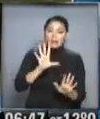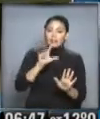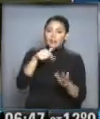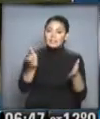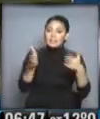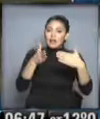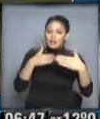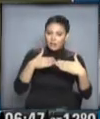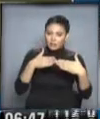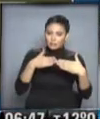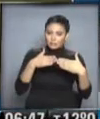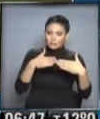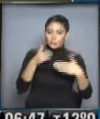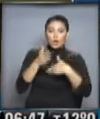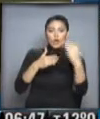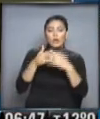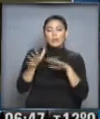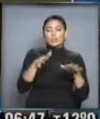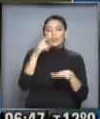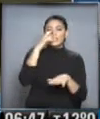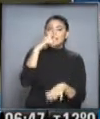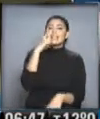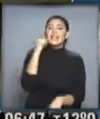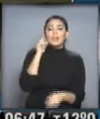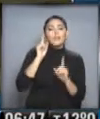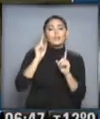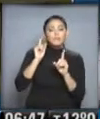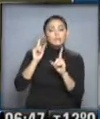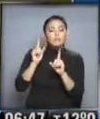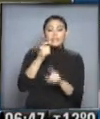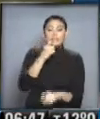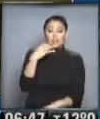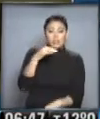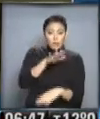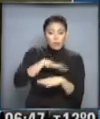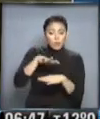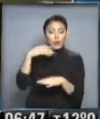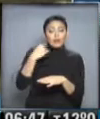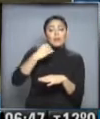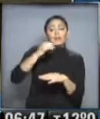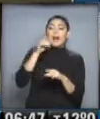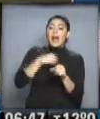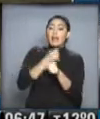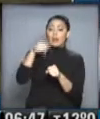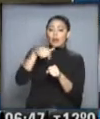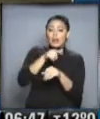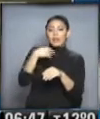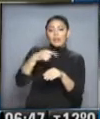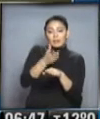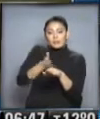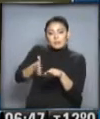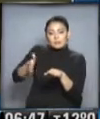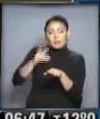cerrado. Estas obras van a demandar aproximadamente unos 7 días y tienen que transitar por la zona. El desvío se hace momentáneamente por banquina.